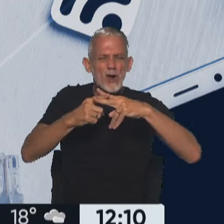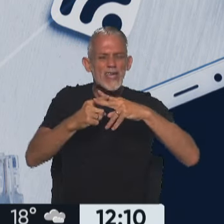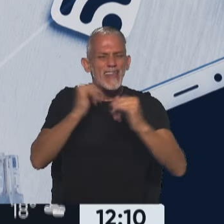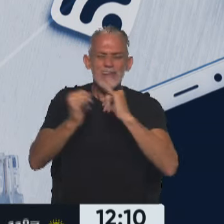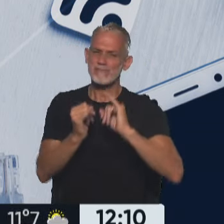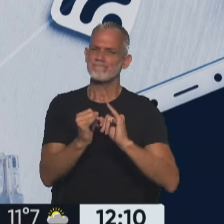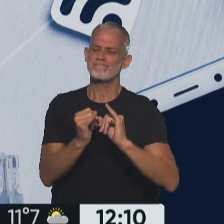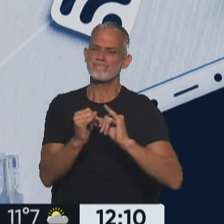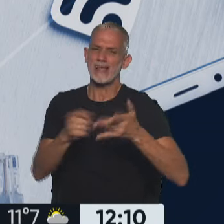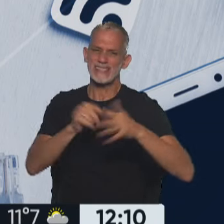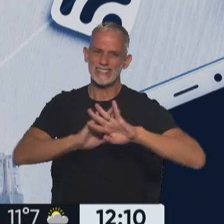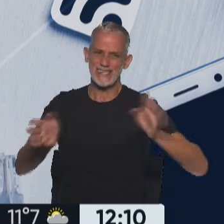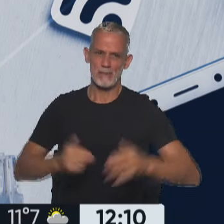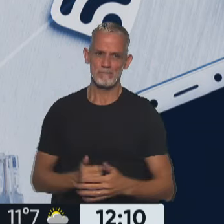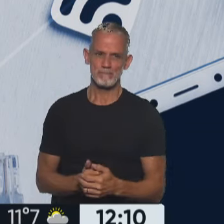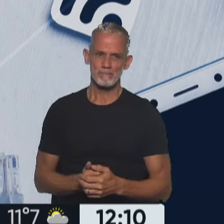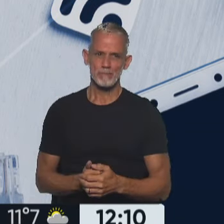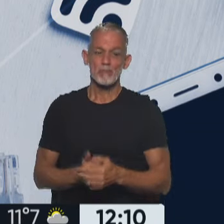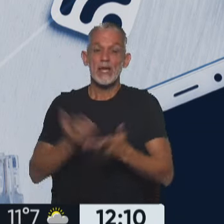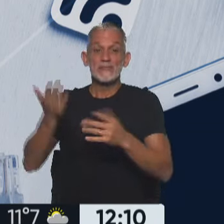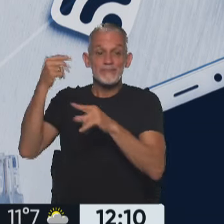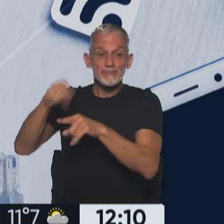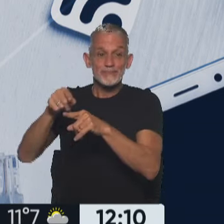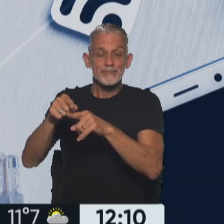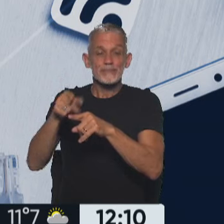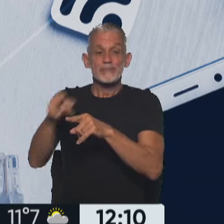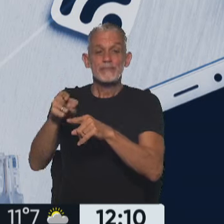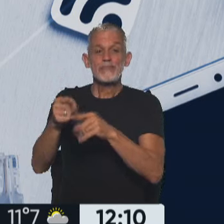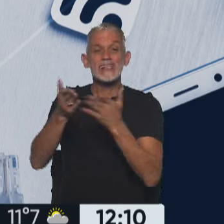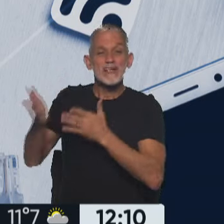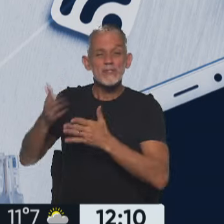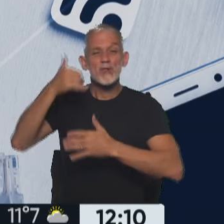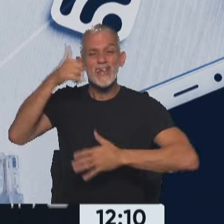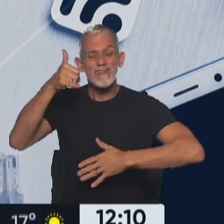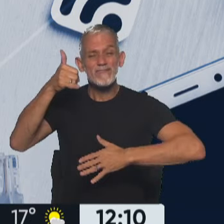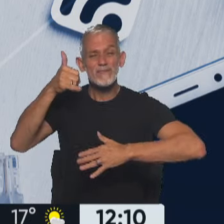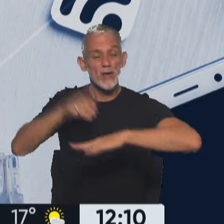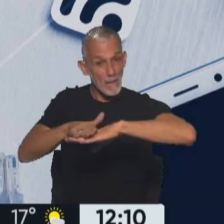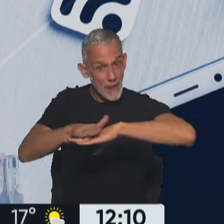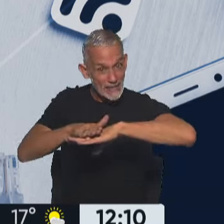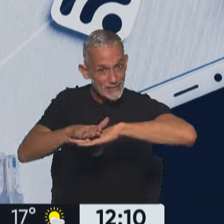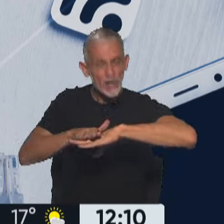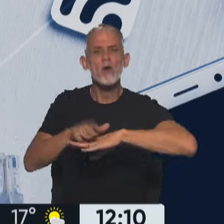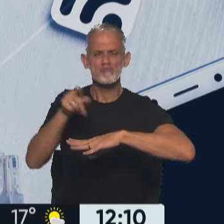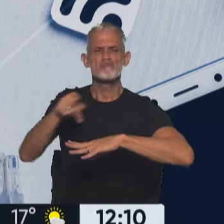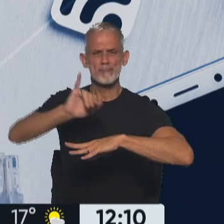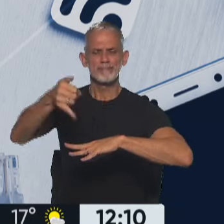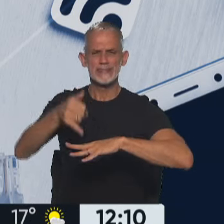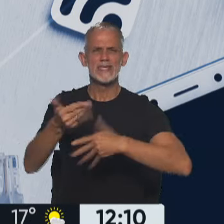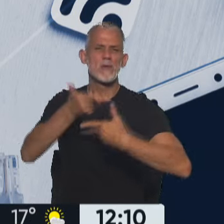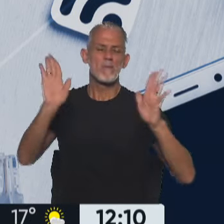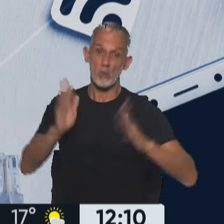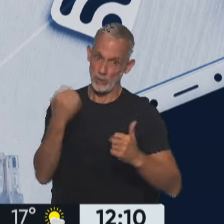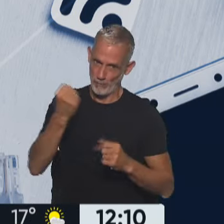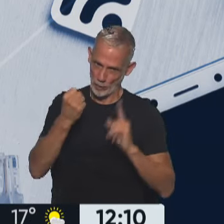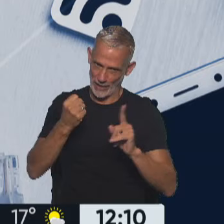información y las comunicaciones. Y la particularidad es que el servicio básico telefónico mantiene su condición de servicio público, que no es un